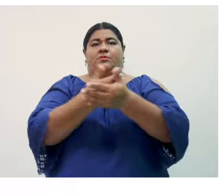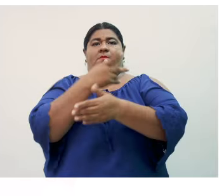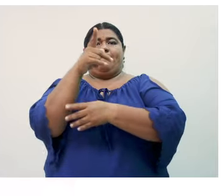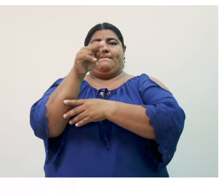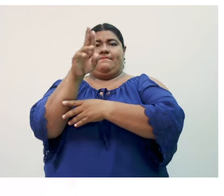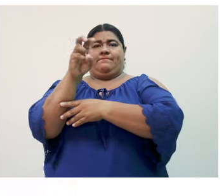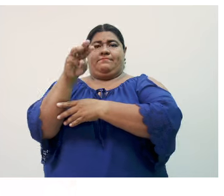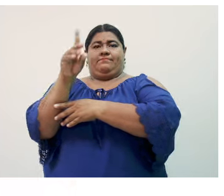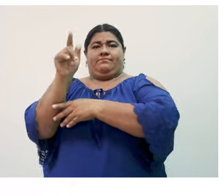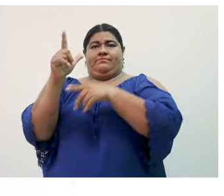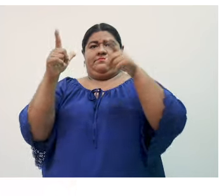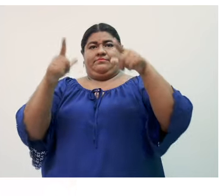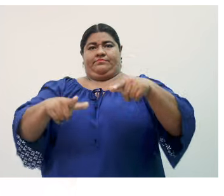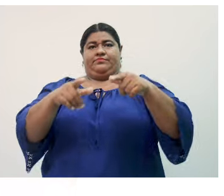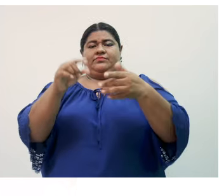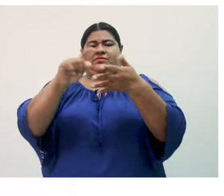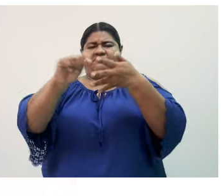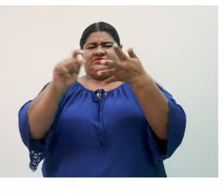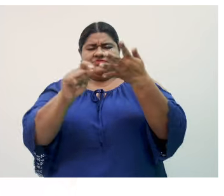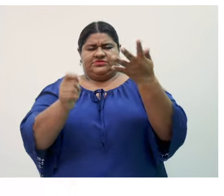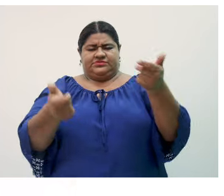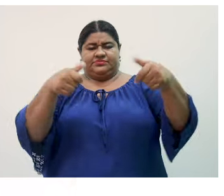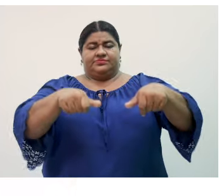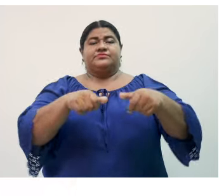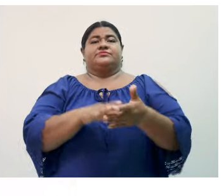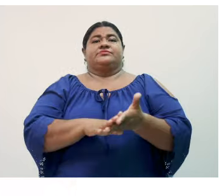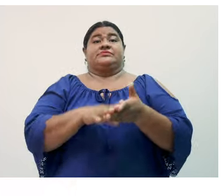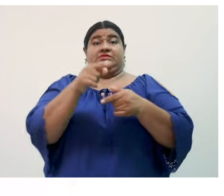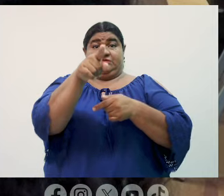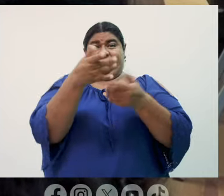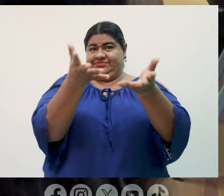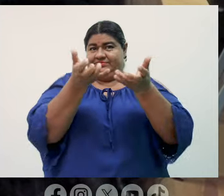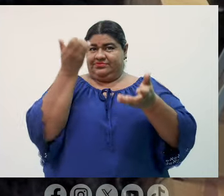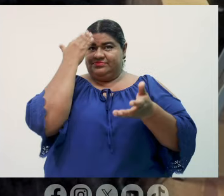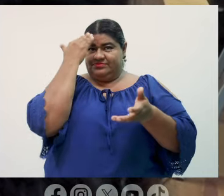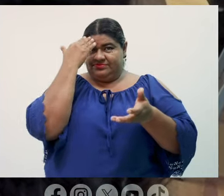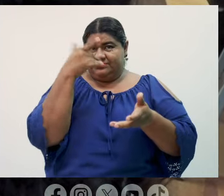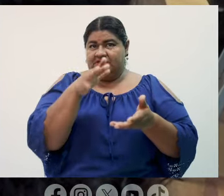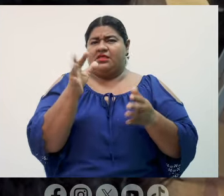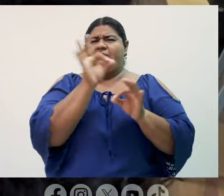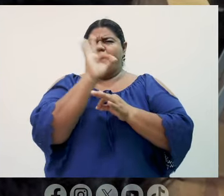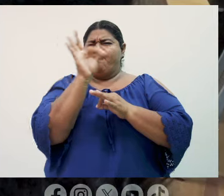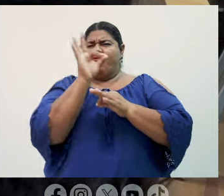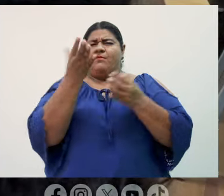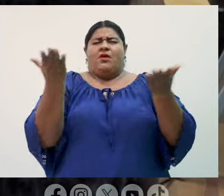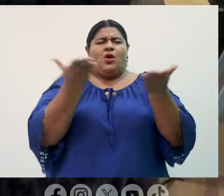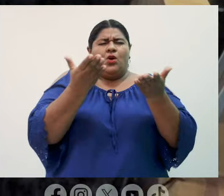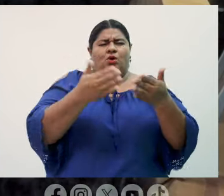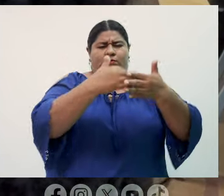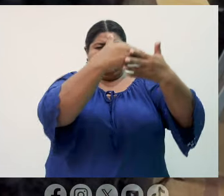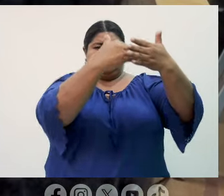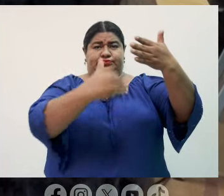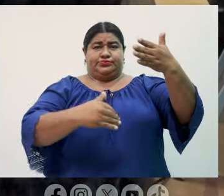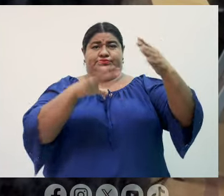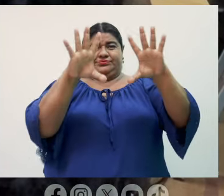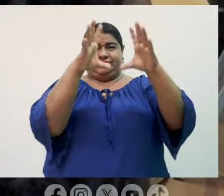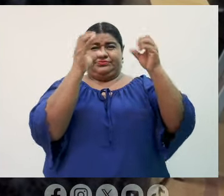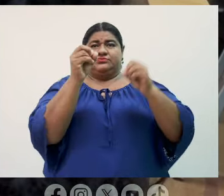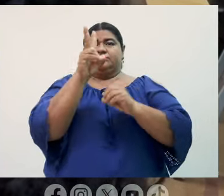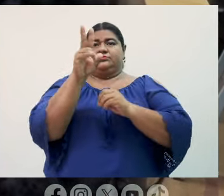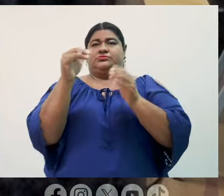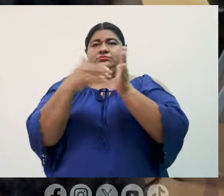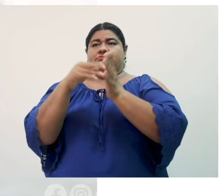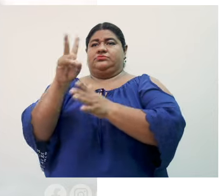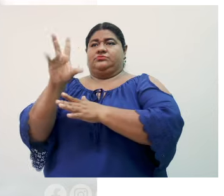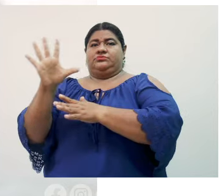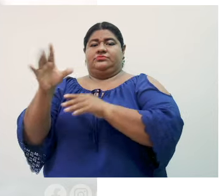2025 con sus fechas correspondientes. Si quieres conocer de forma detallada la Oferta Educativa 2025,